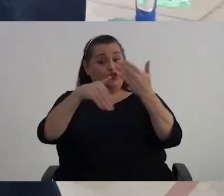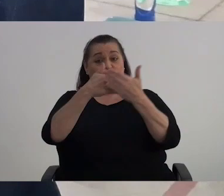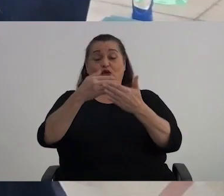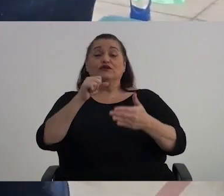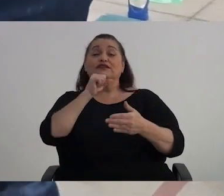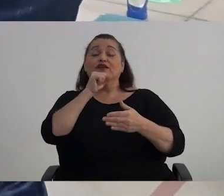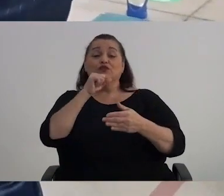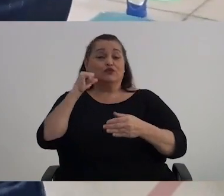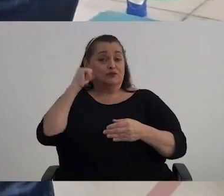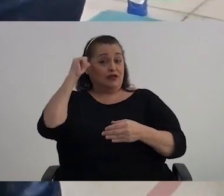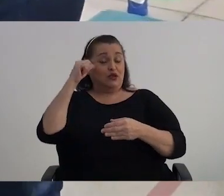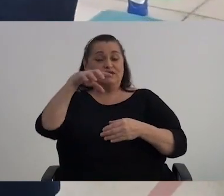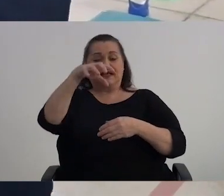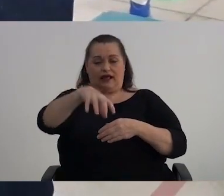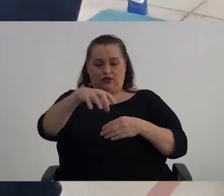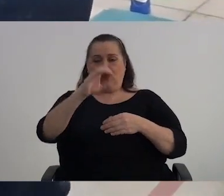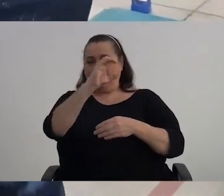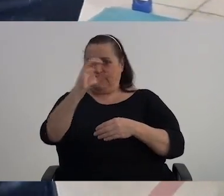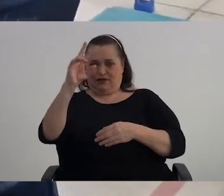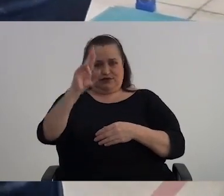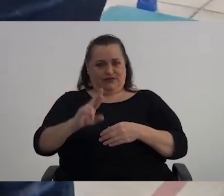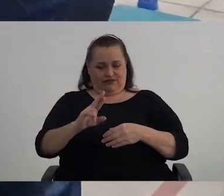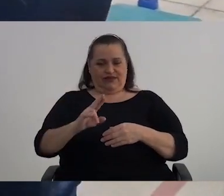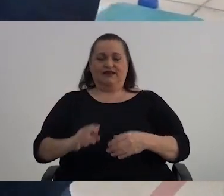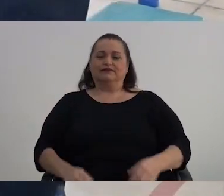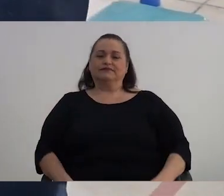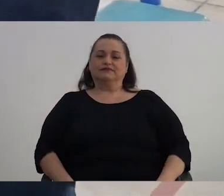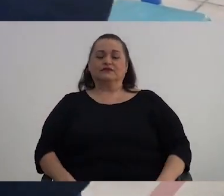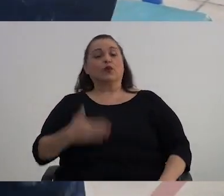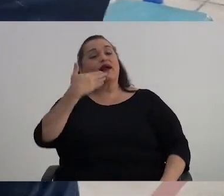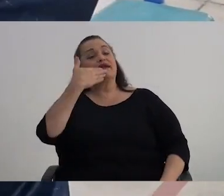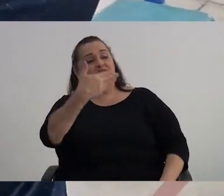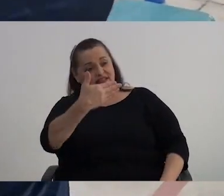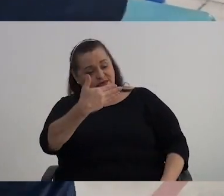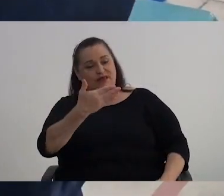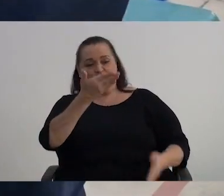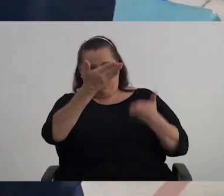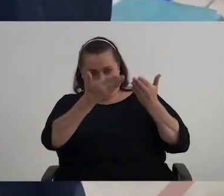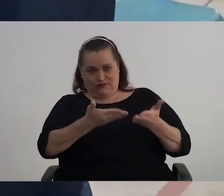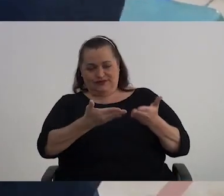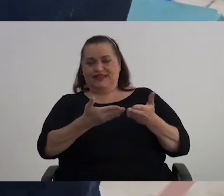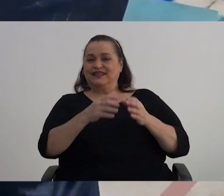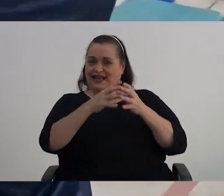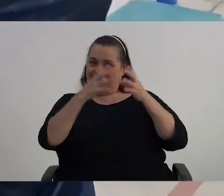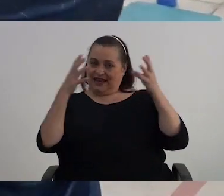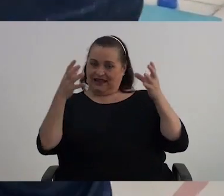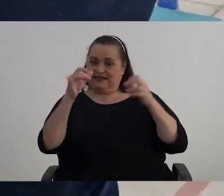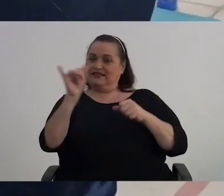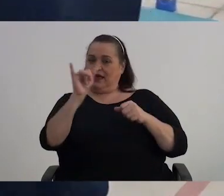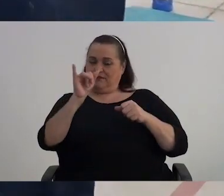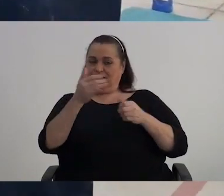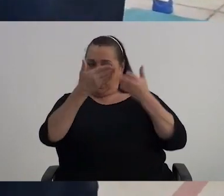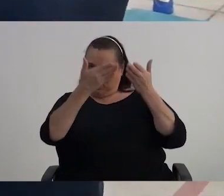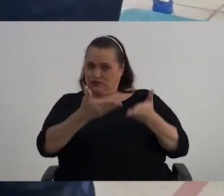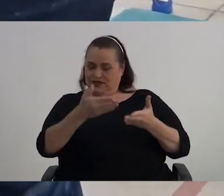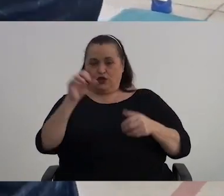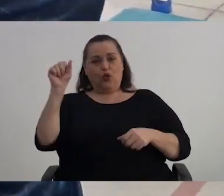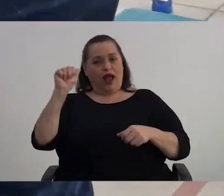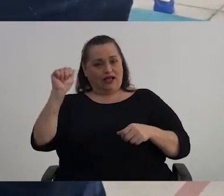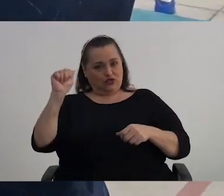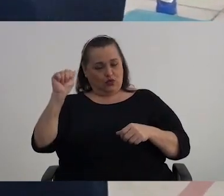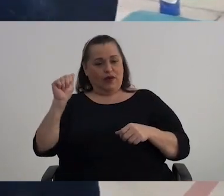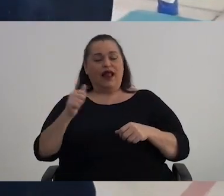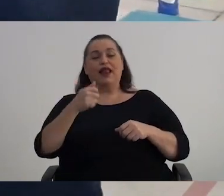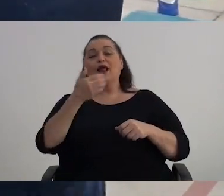mayores de nuestro cantón y de Costa Rica. Un agradecimiento muy, muy grande a usted, don Aturval, por,